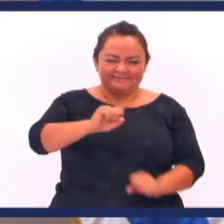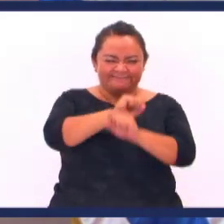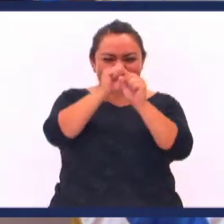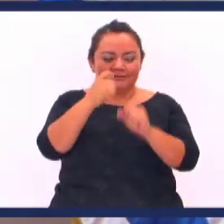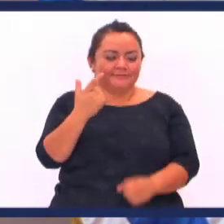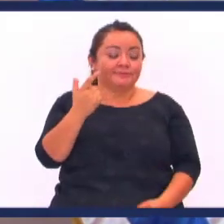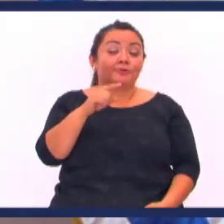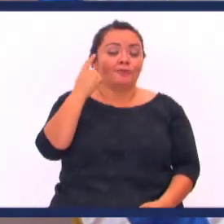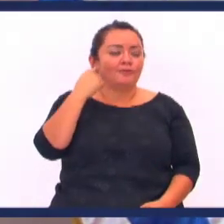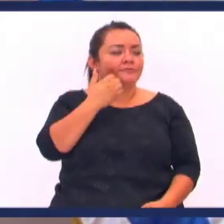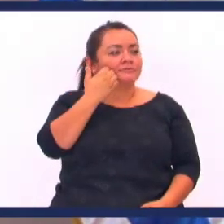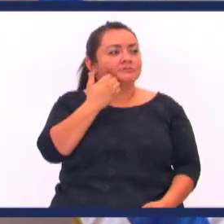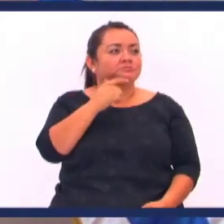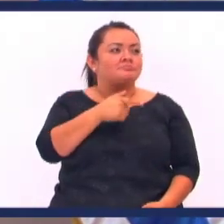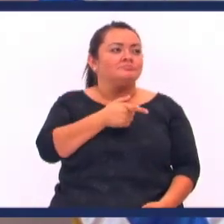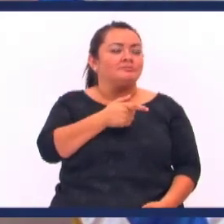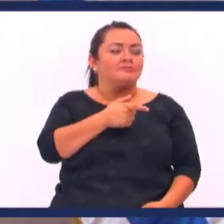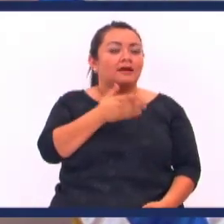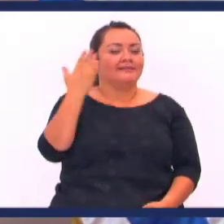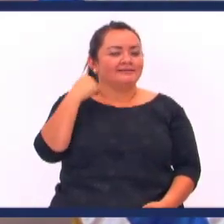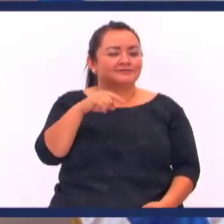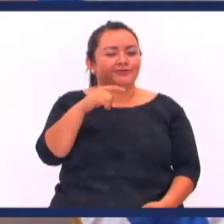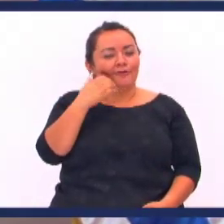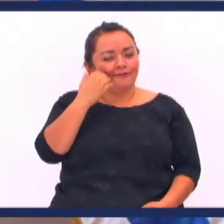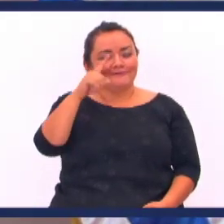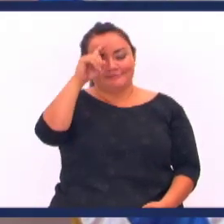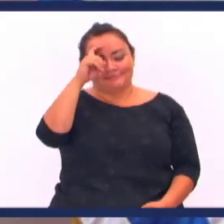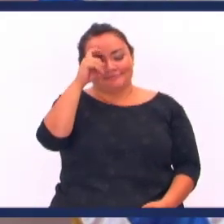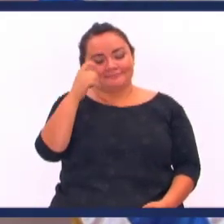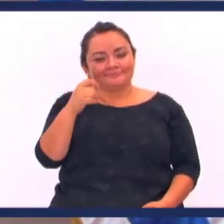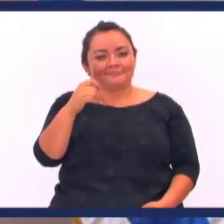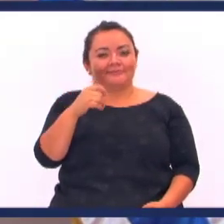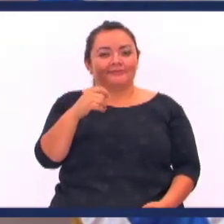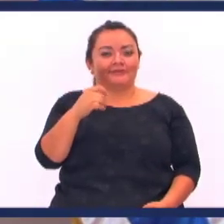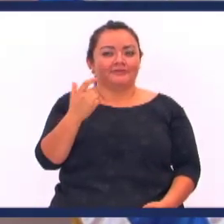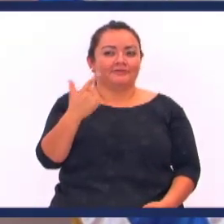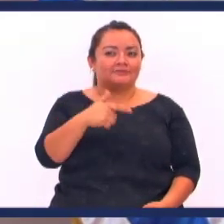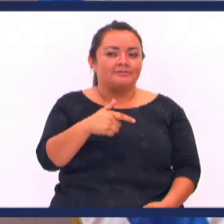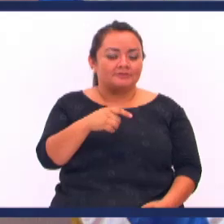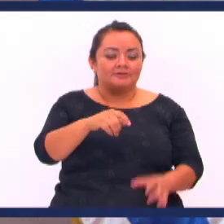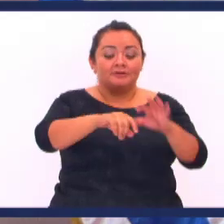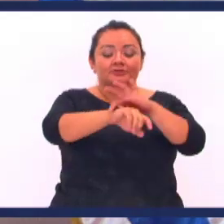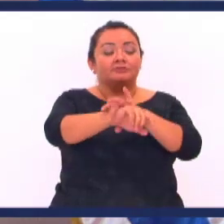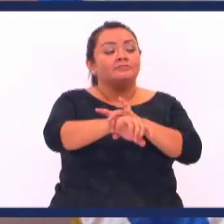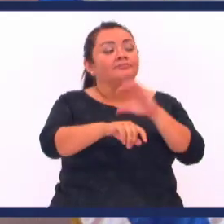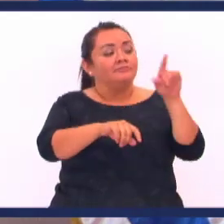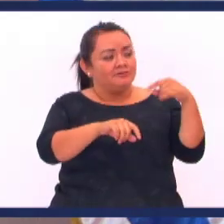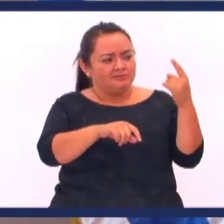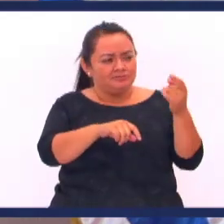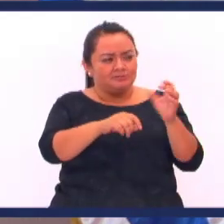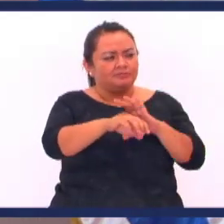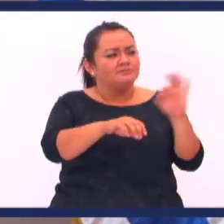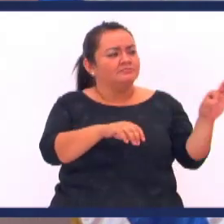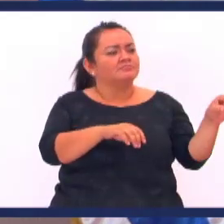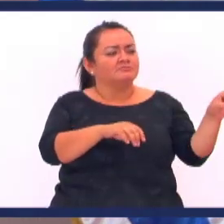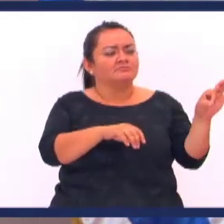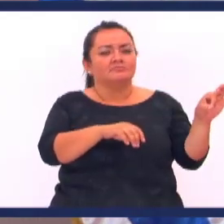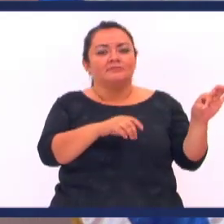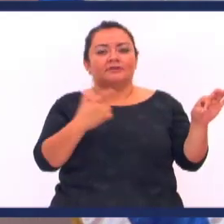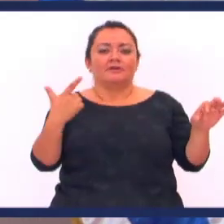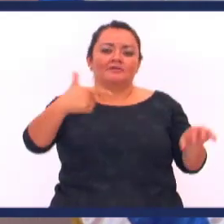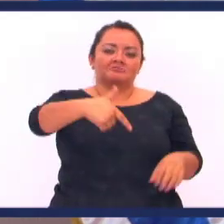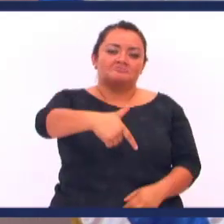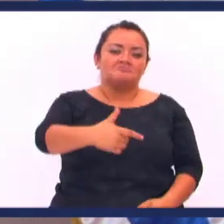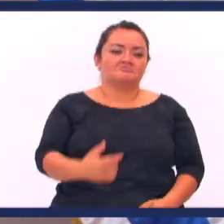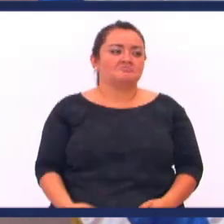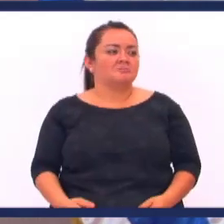madrugada A la gasolinera Donde yo laboraba Y que dejó Depositada una pulsera Y me dijo Mañana vengo por ella Pero además De los galones